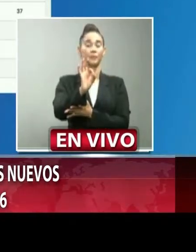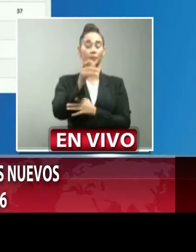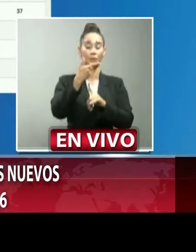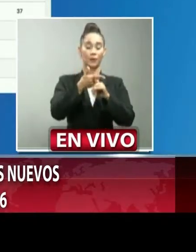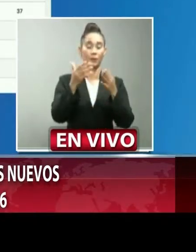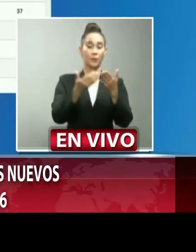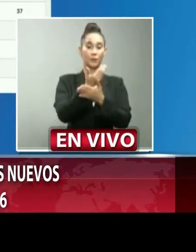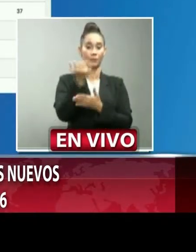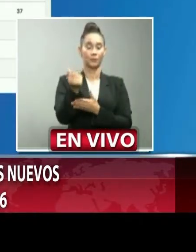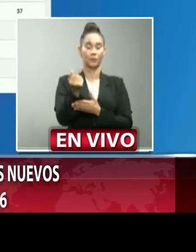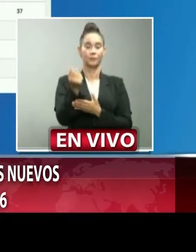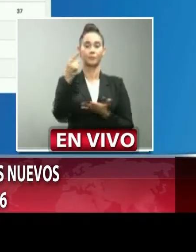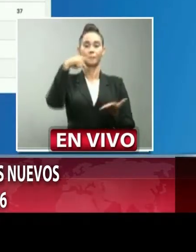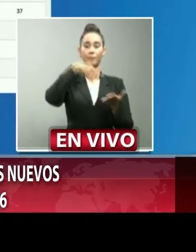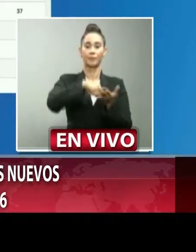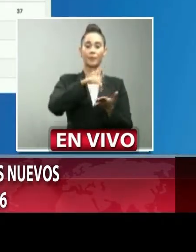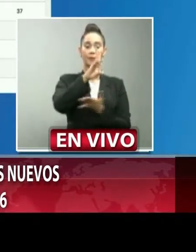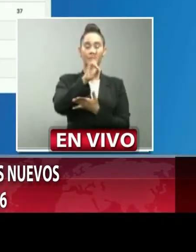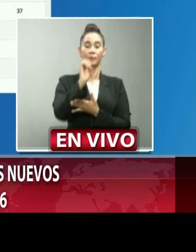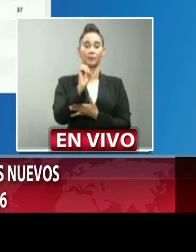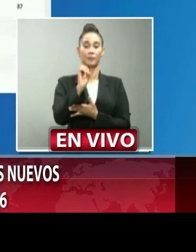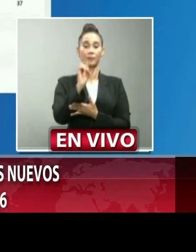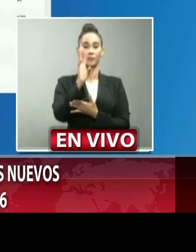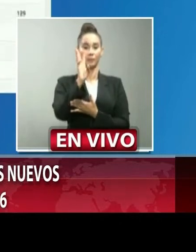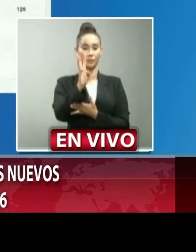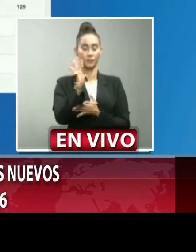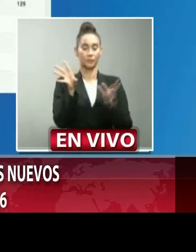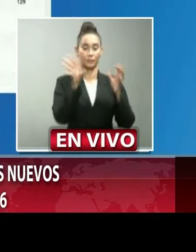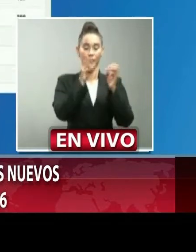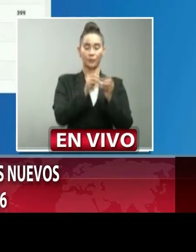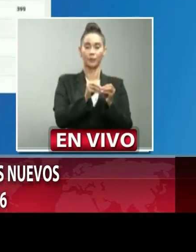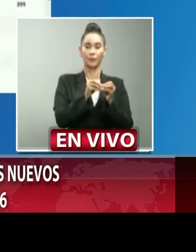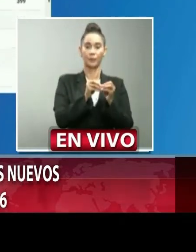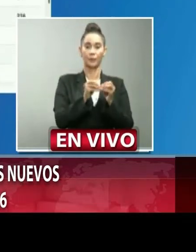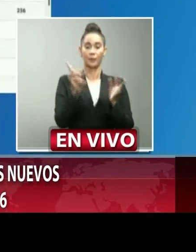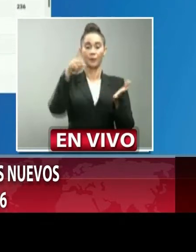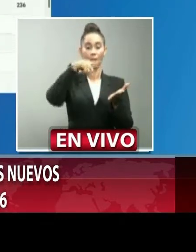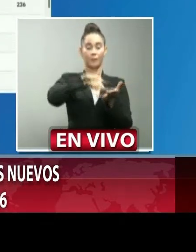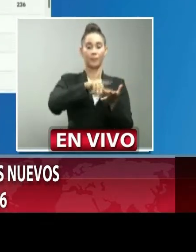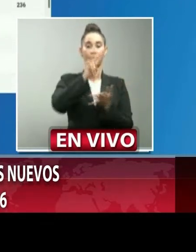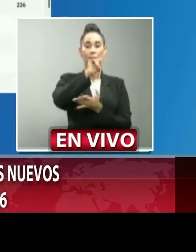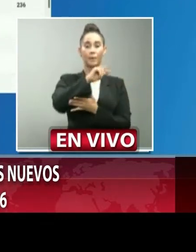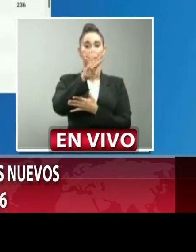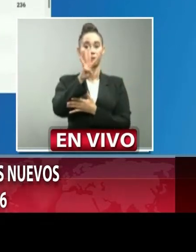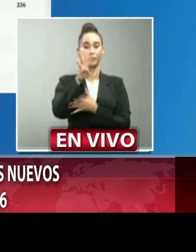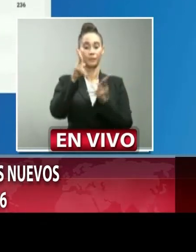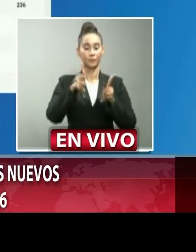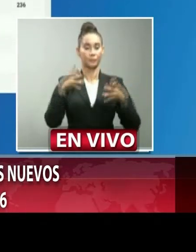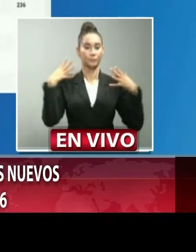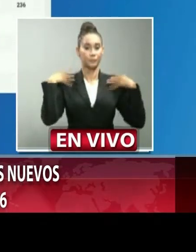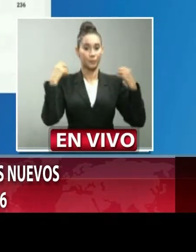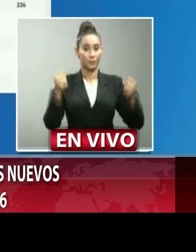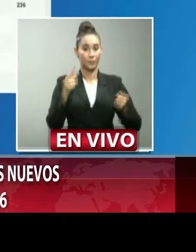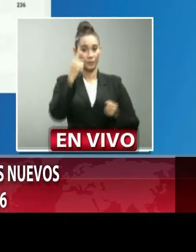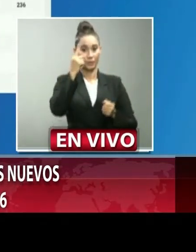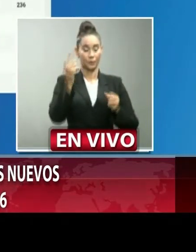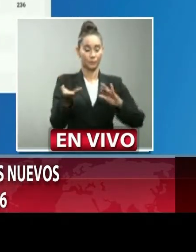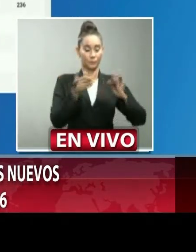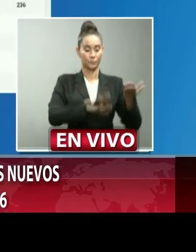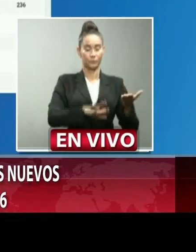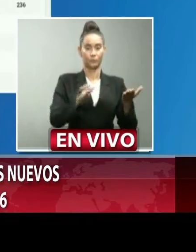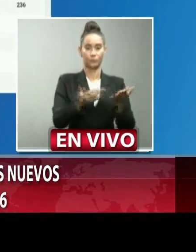nuevos 1.706 acumulados 1.024 recuperados 1 fallecimiento